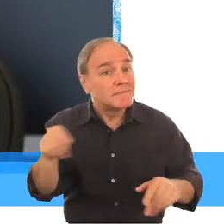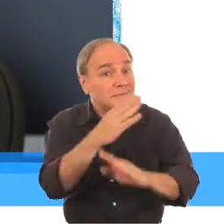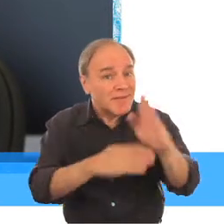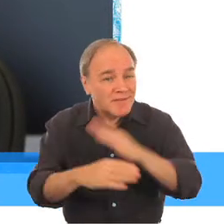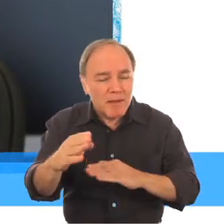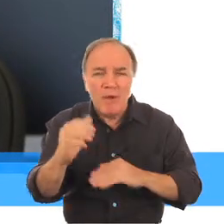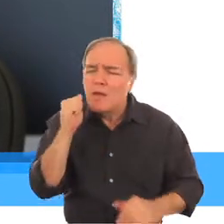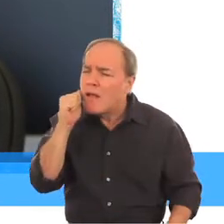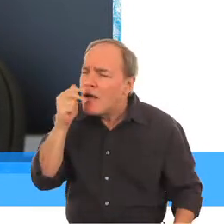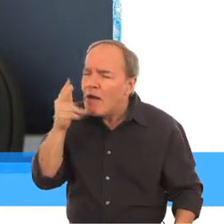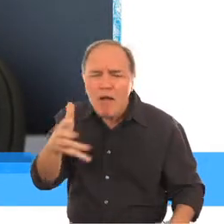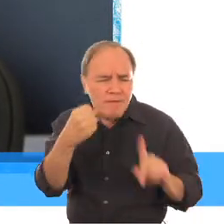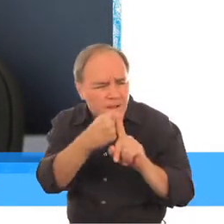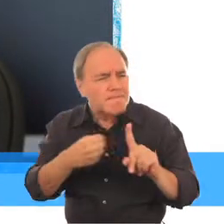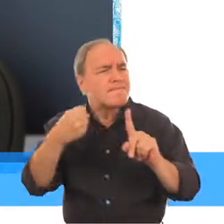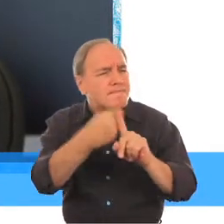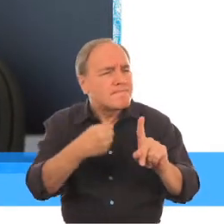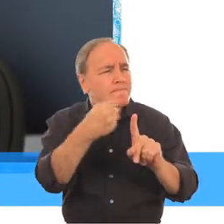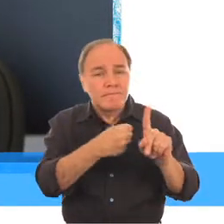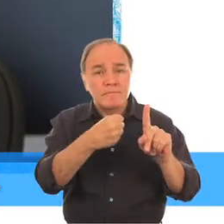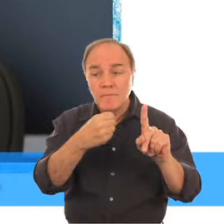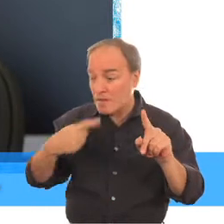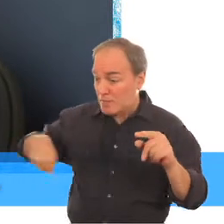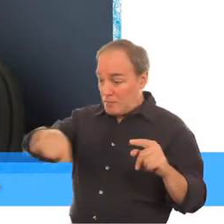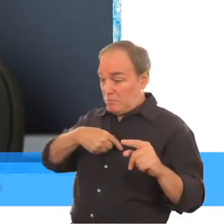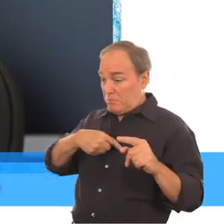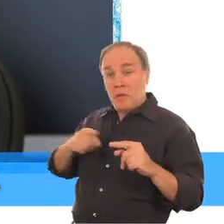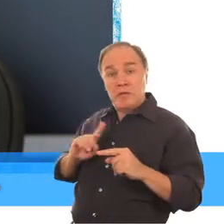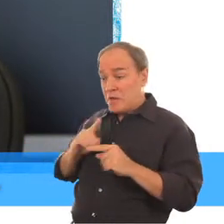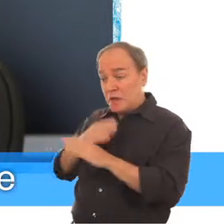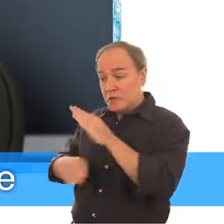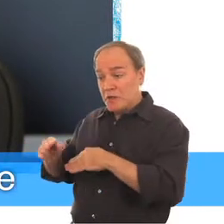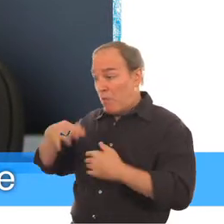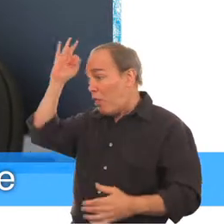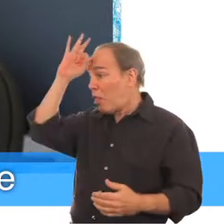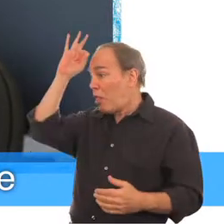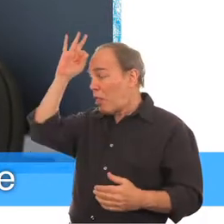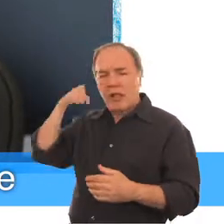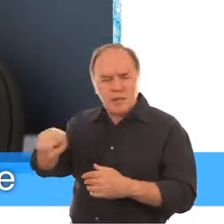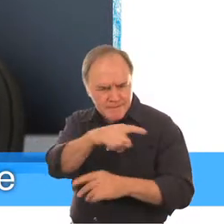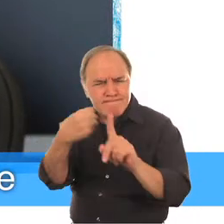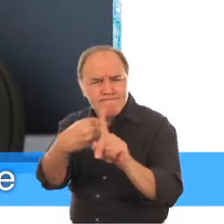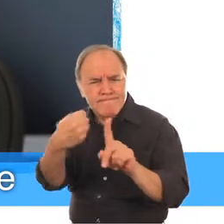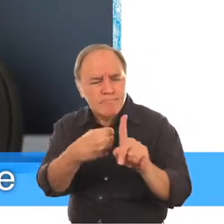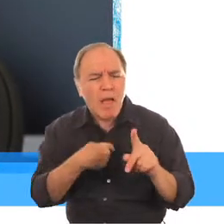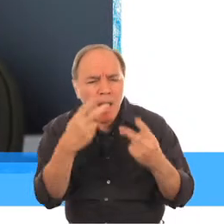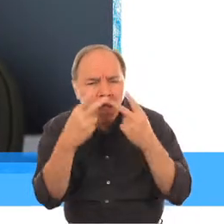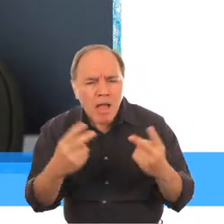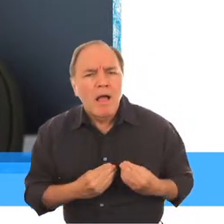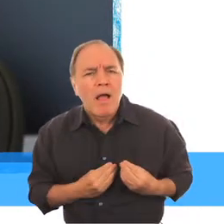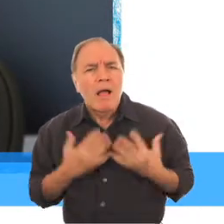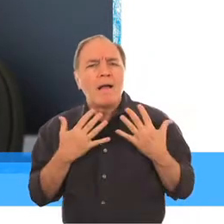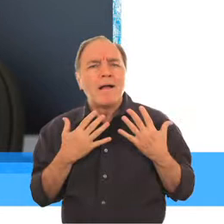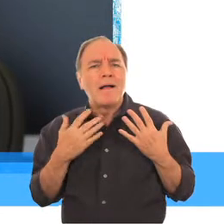con discapacidad que cada día luchan por superar obstáculos que la mayoría de nosotros no ha conocido. Y miremos hacia adelante, hacia el día en que comunidades